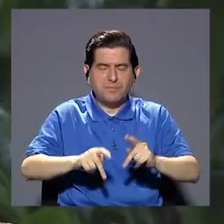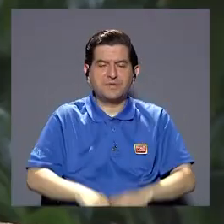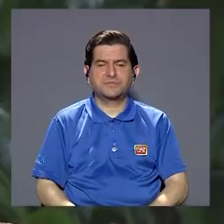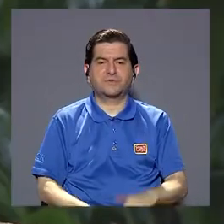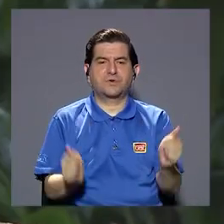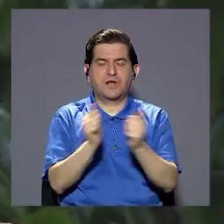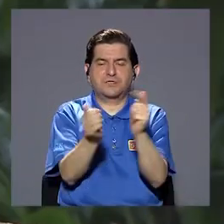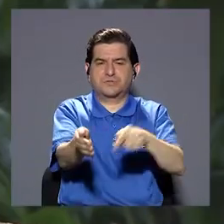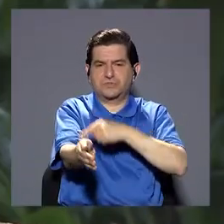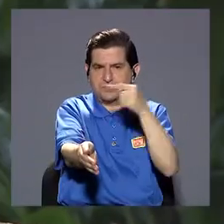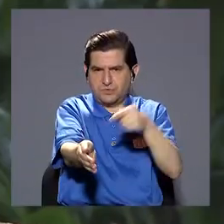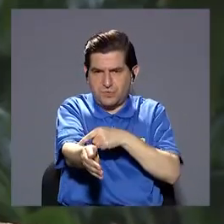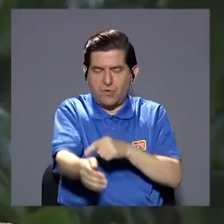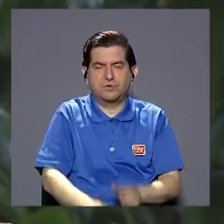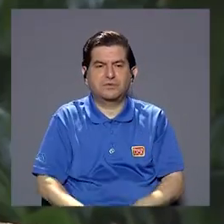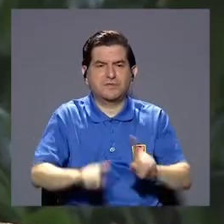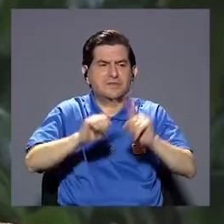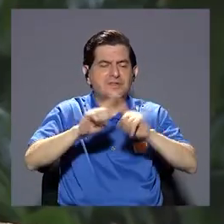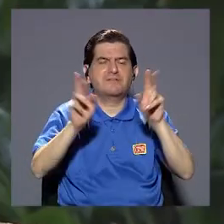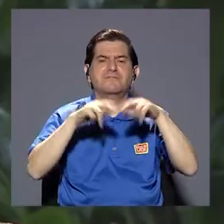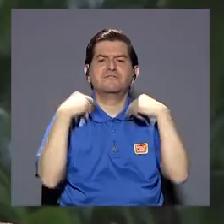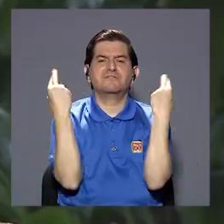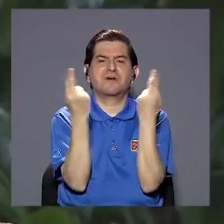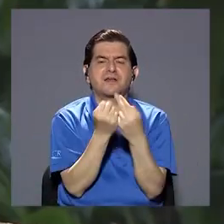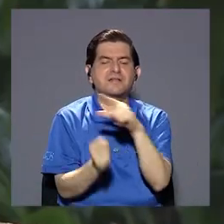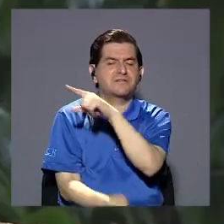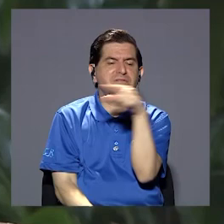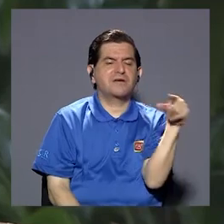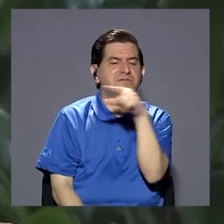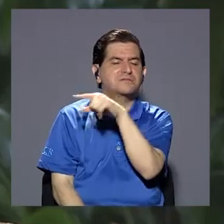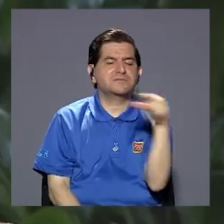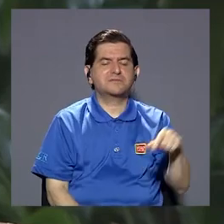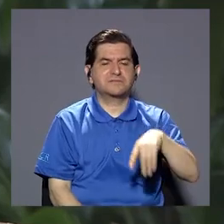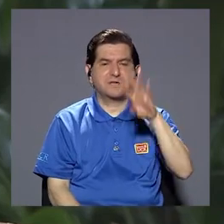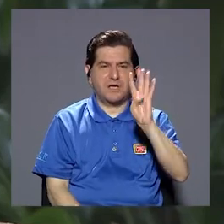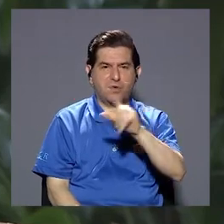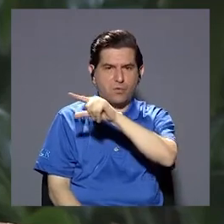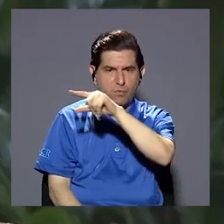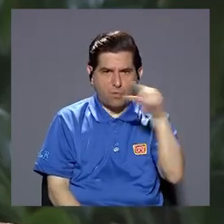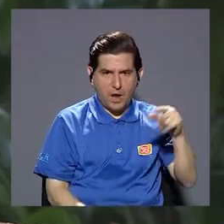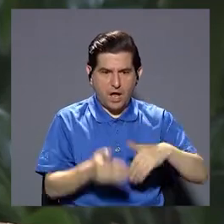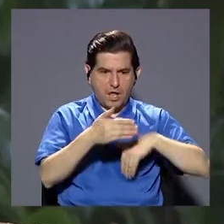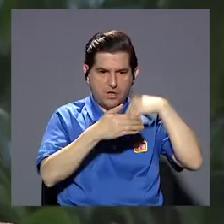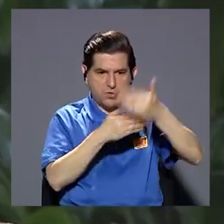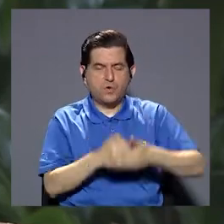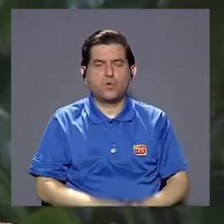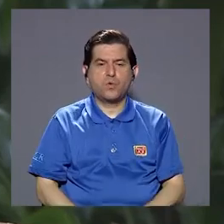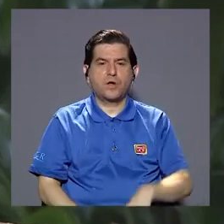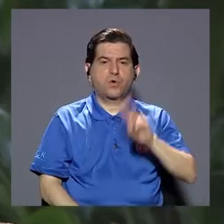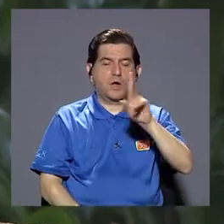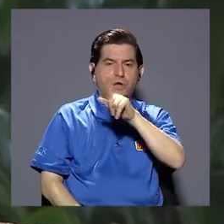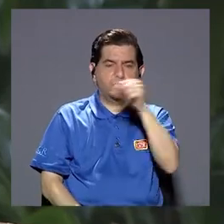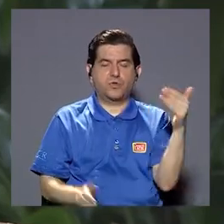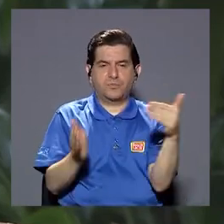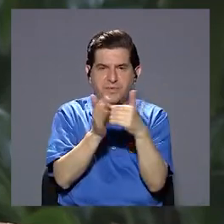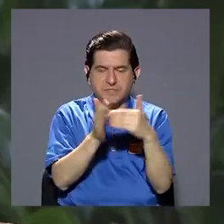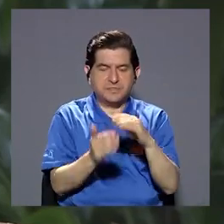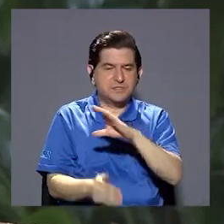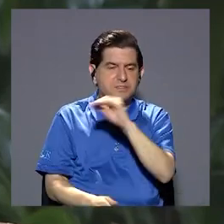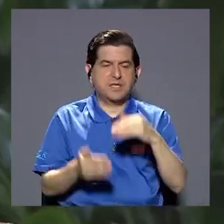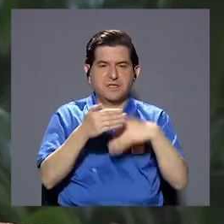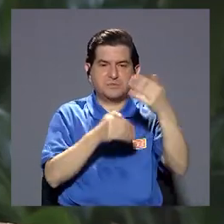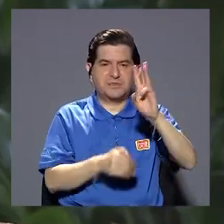que a veces se nos van quedando algunas cositas por ahí aunado a esto tenemos un grupo para atención de personas diabéticas donde hacemos